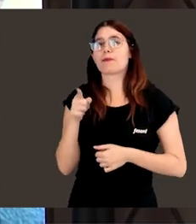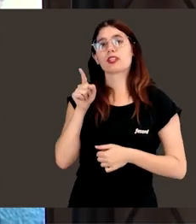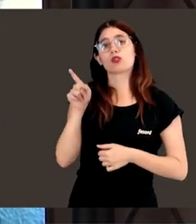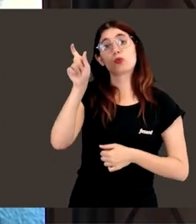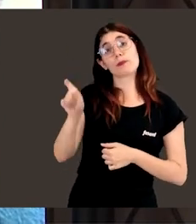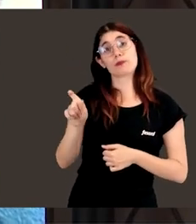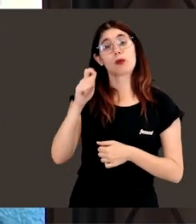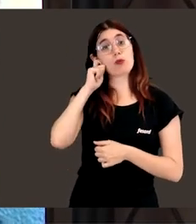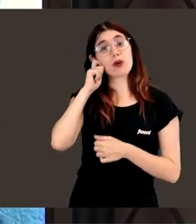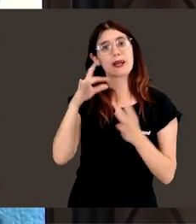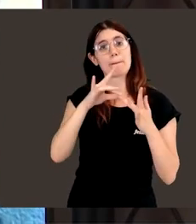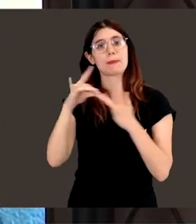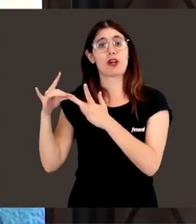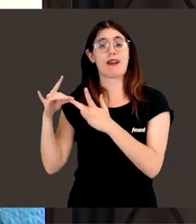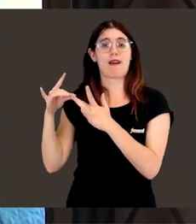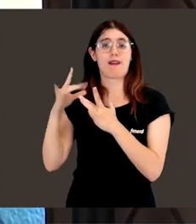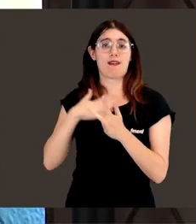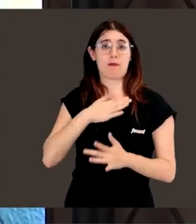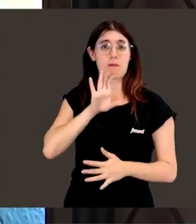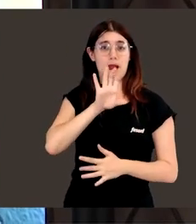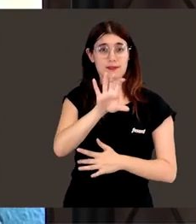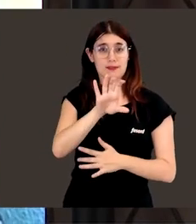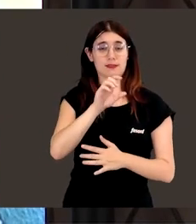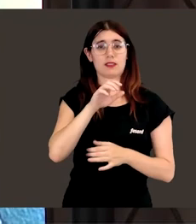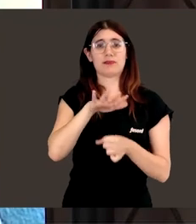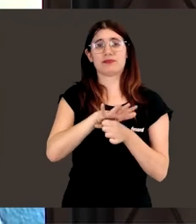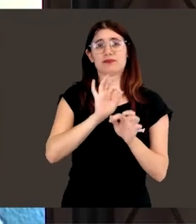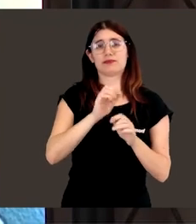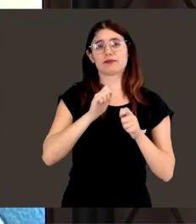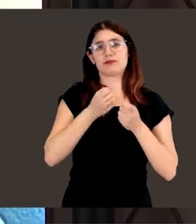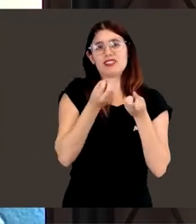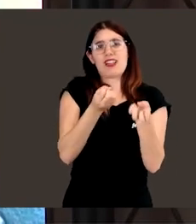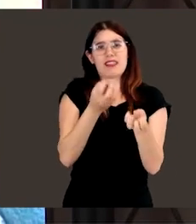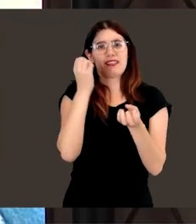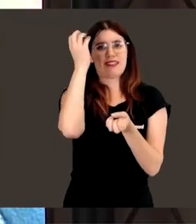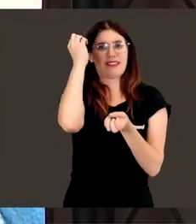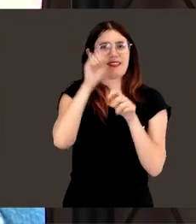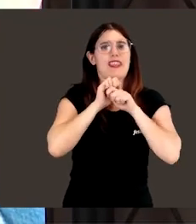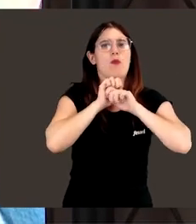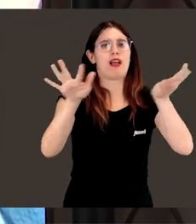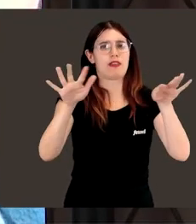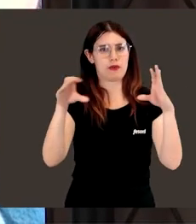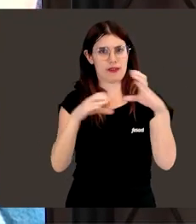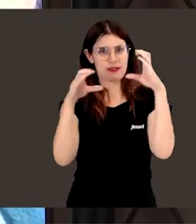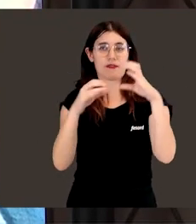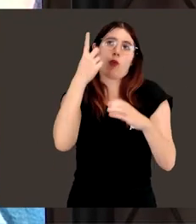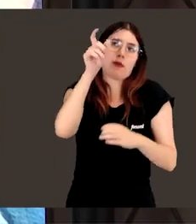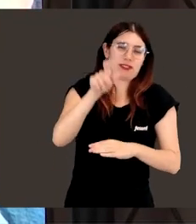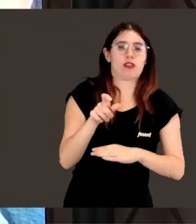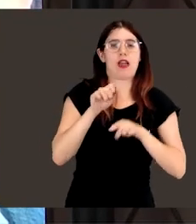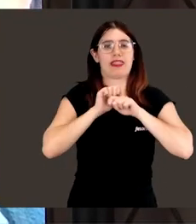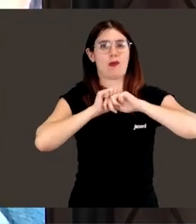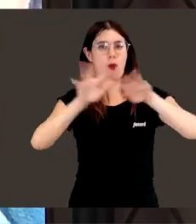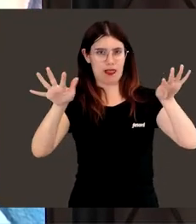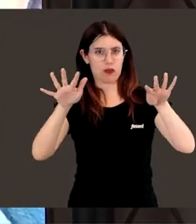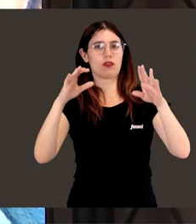de las mujeres pioneras en nuestro país, en el campo de la divulgación científica, o una de las personas pioneras en